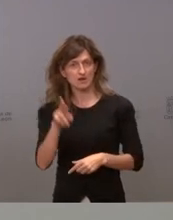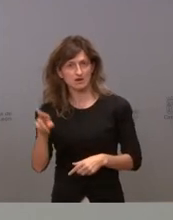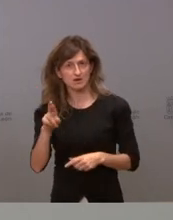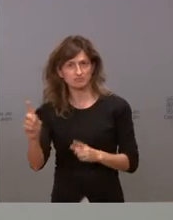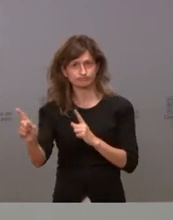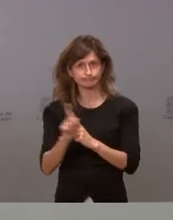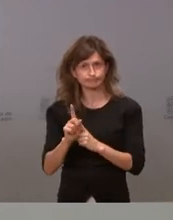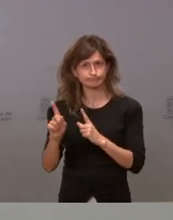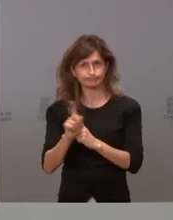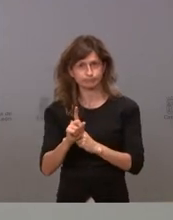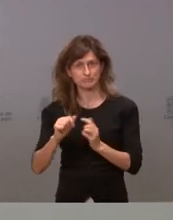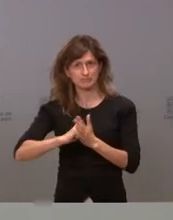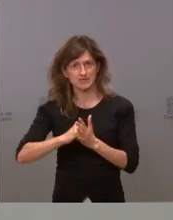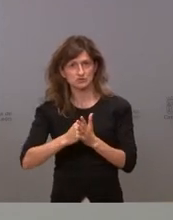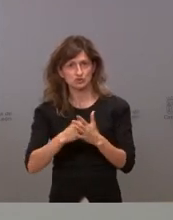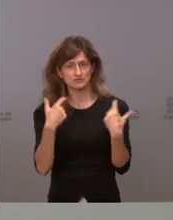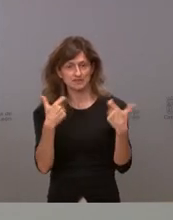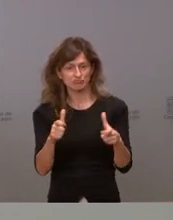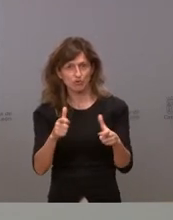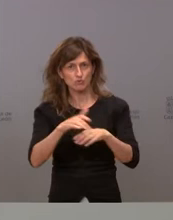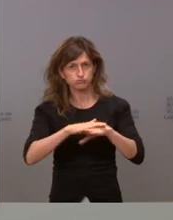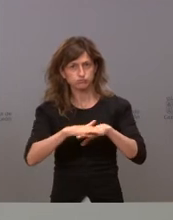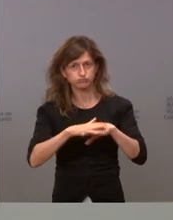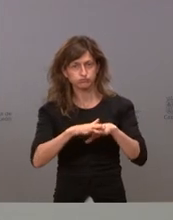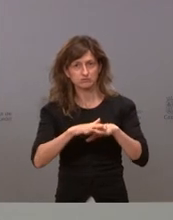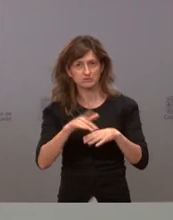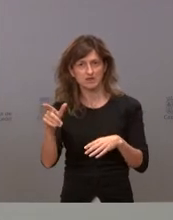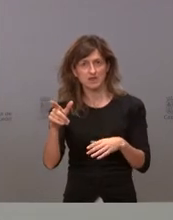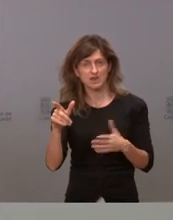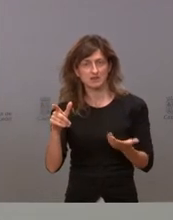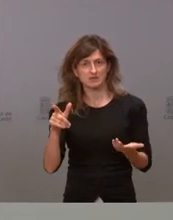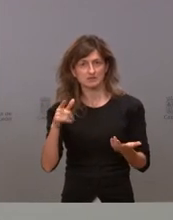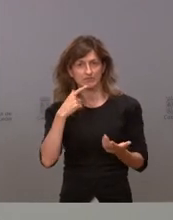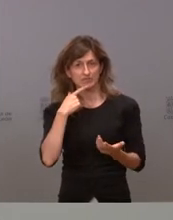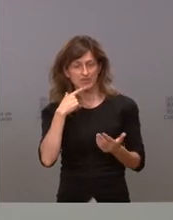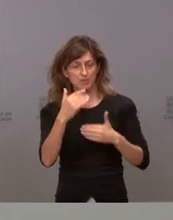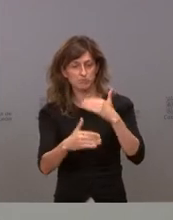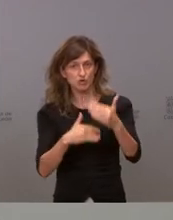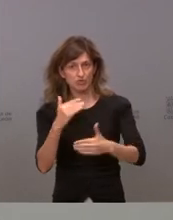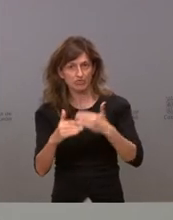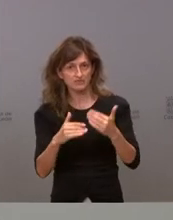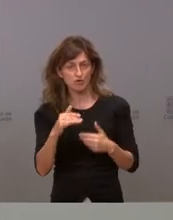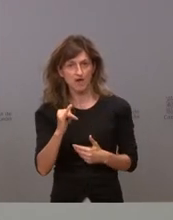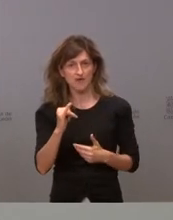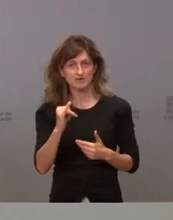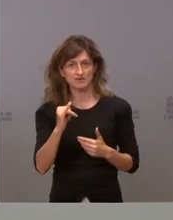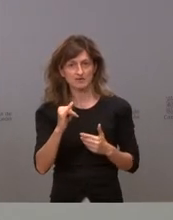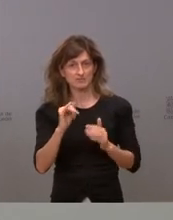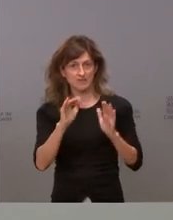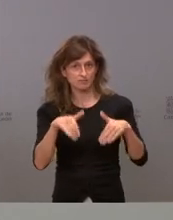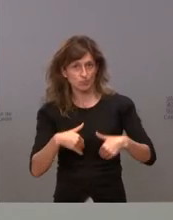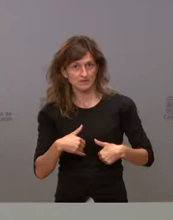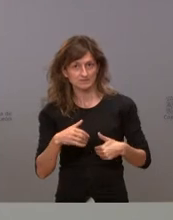sectores esenciales de manera irresponsable en pleno proceso de recuperación